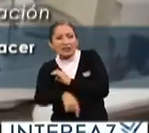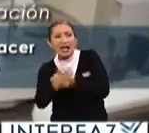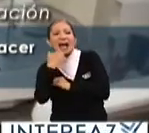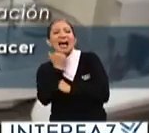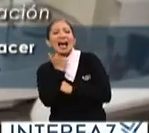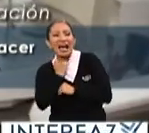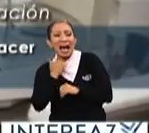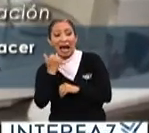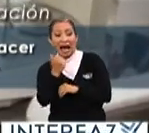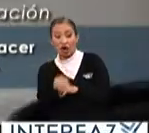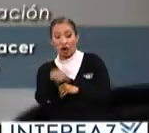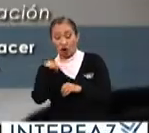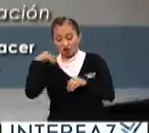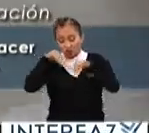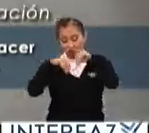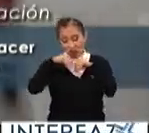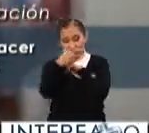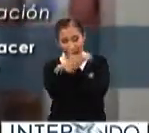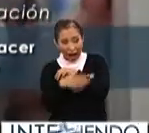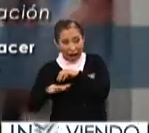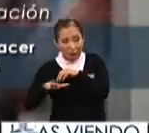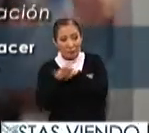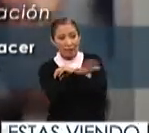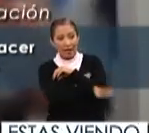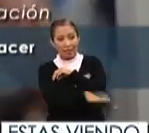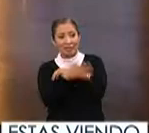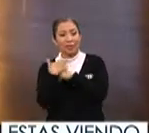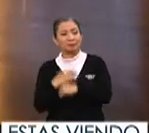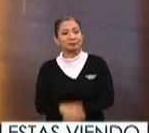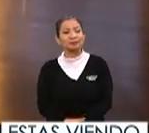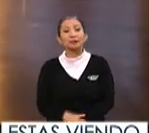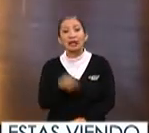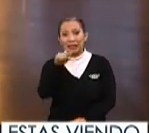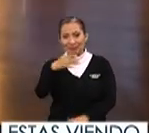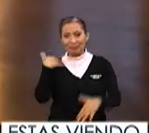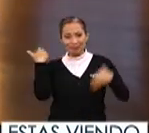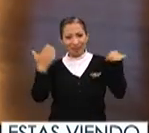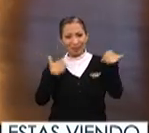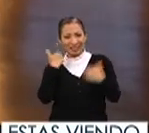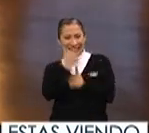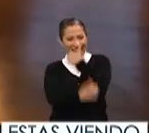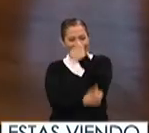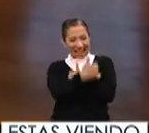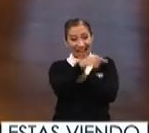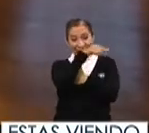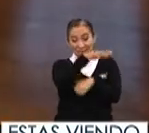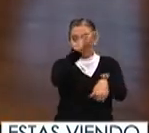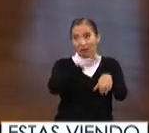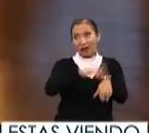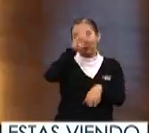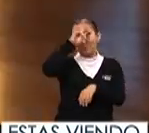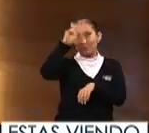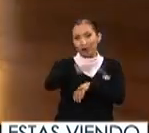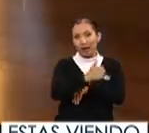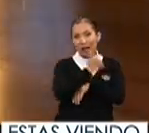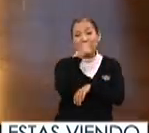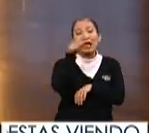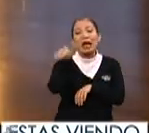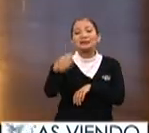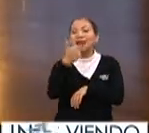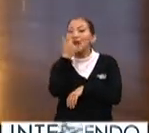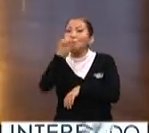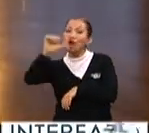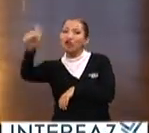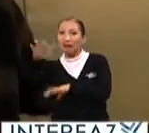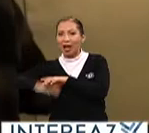ambiente aprendan cómo manipular organismos para hacer lo que los que disfrutan de esta carrera aún más que sus propios estudiantes son los